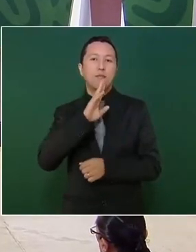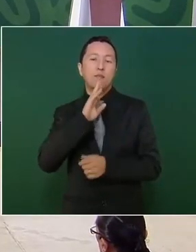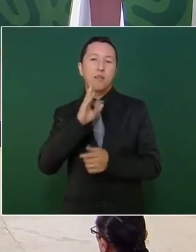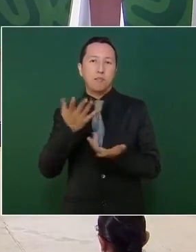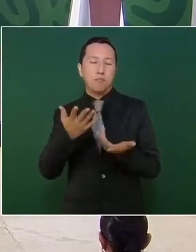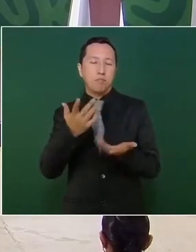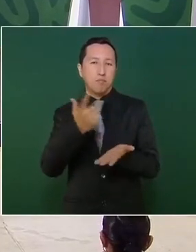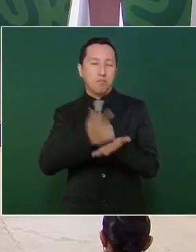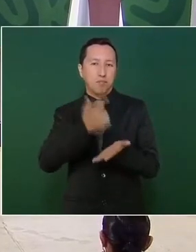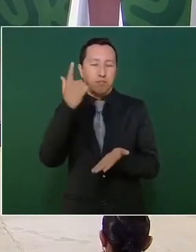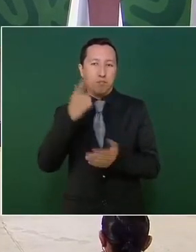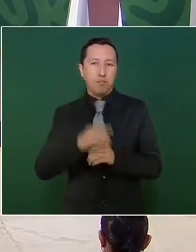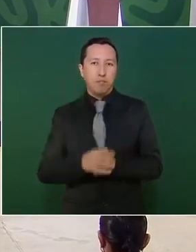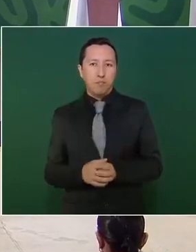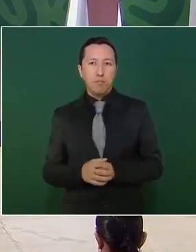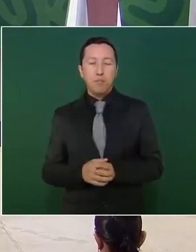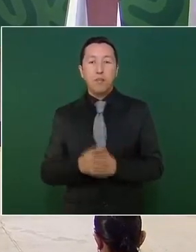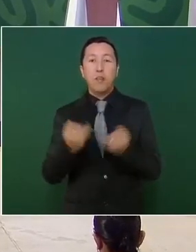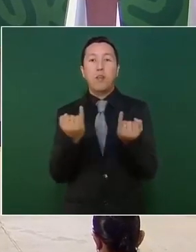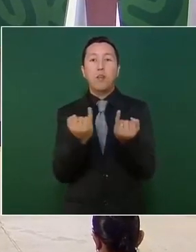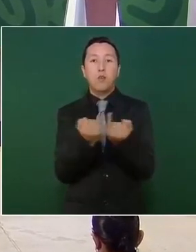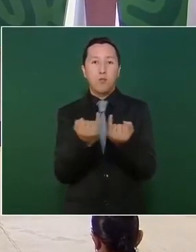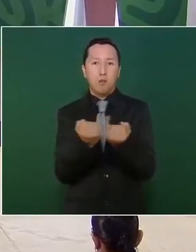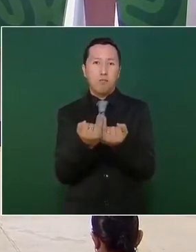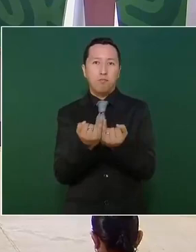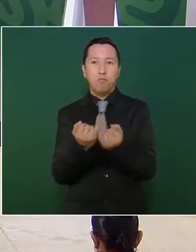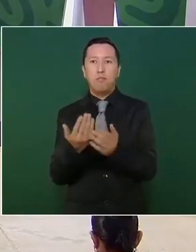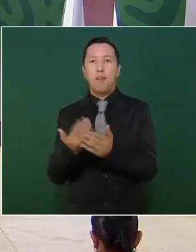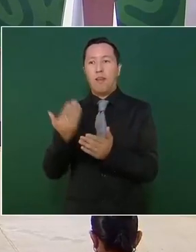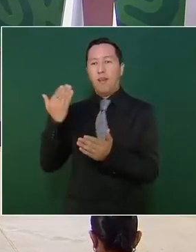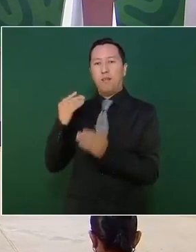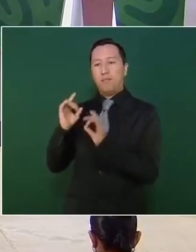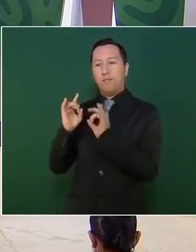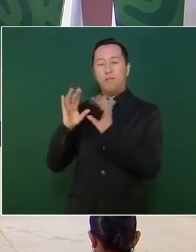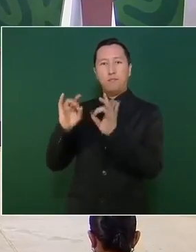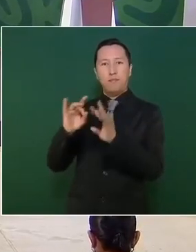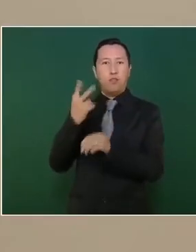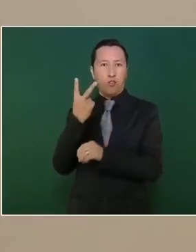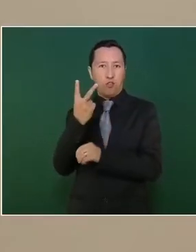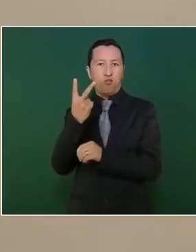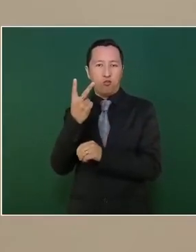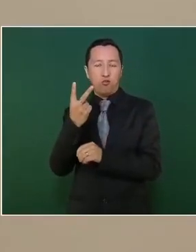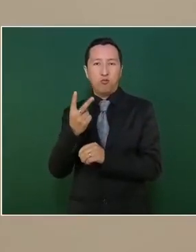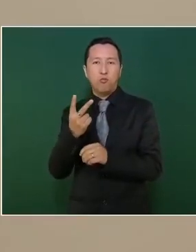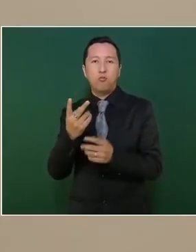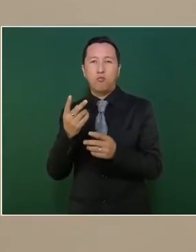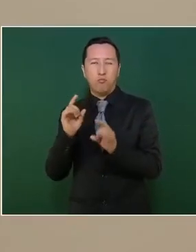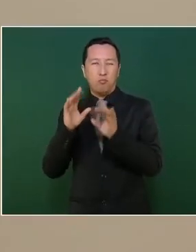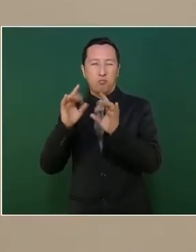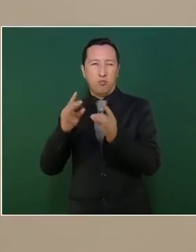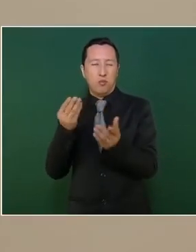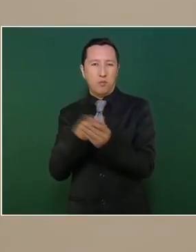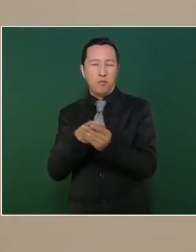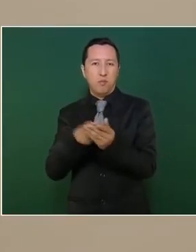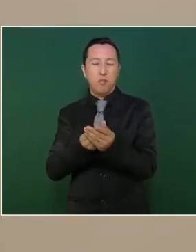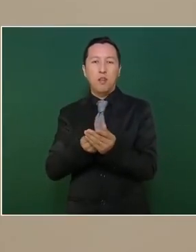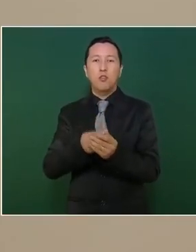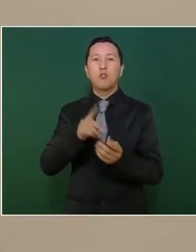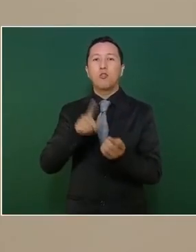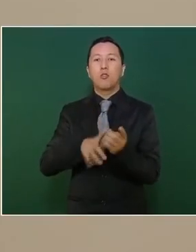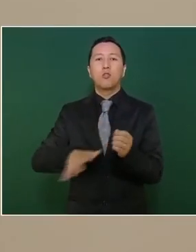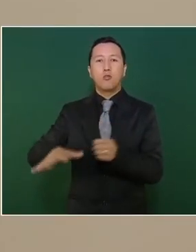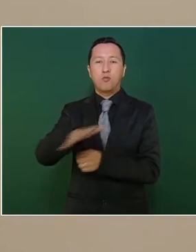tiene los otros dos delitos y ya está vinculado a proceso penal. Esto fue en la ciudad de Chihuahua.